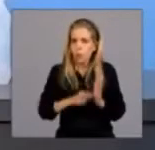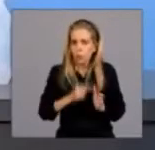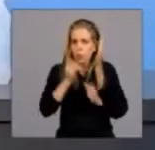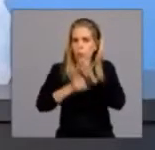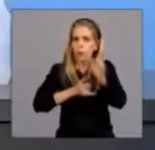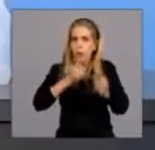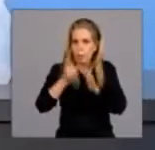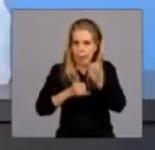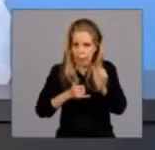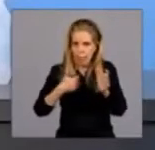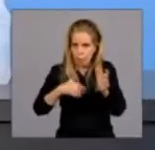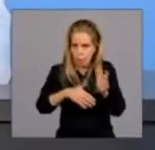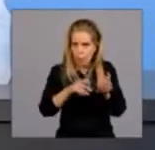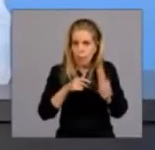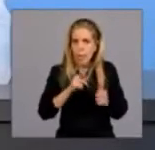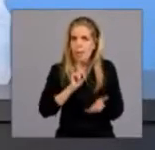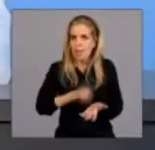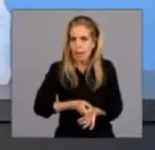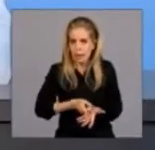hablando.